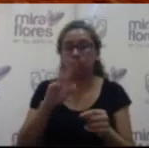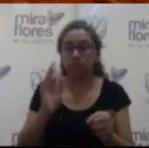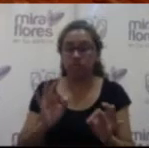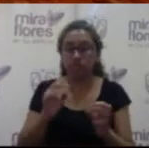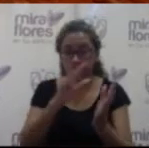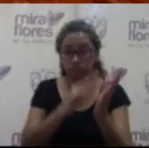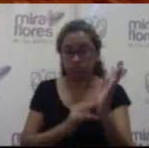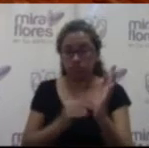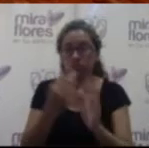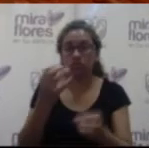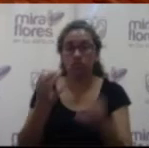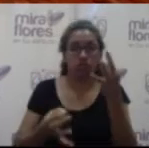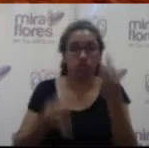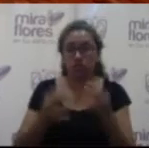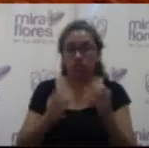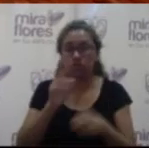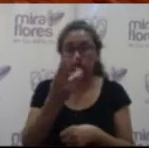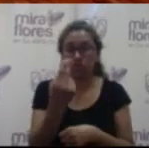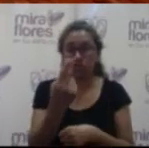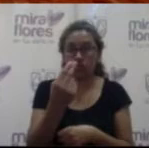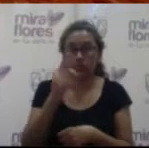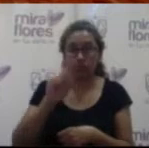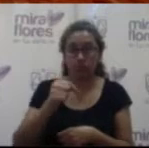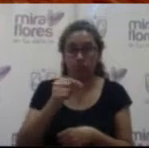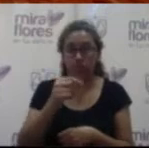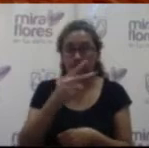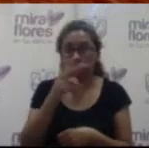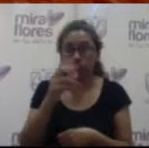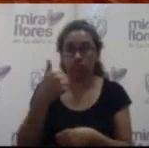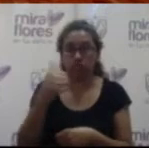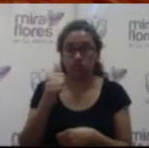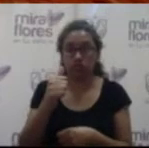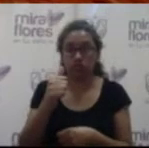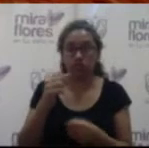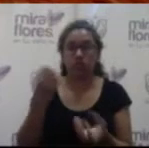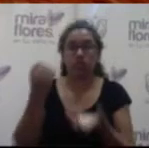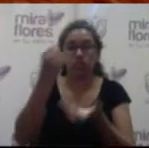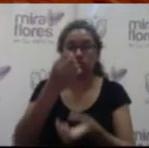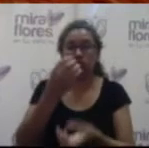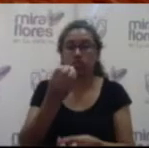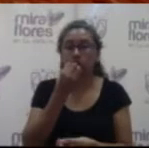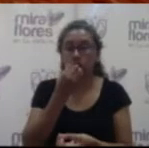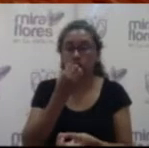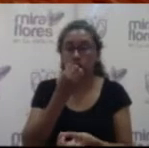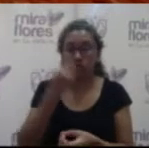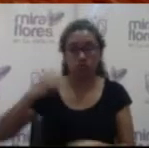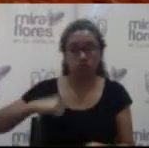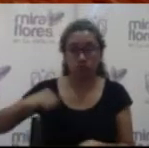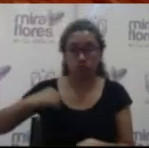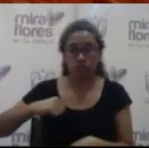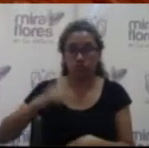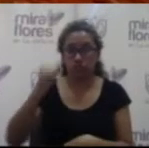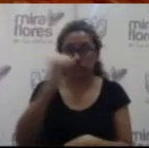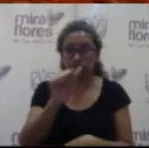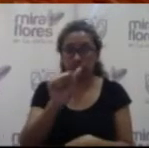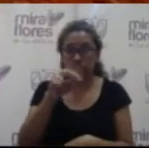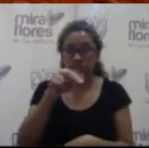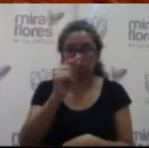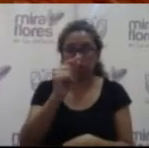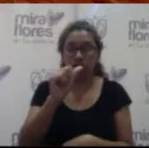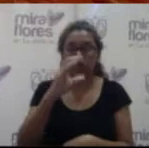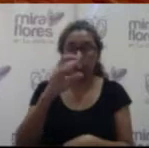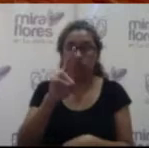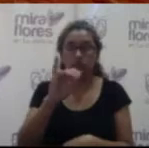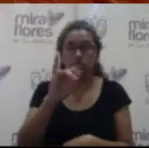valorizados en un total de dos mil setecientos diez soles, ubicados en el comedor municipal Santa Cruz, a efecto de formalizar la misma